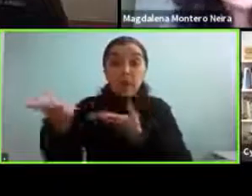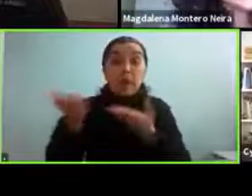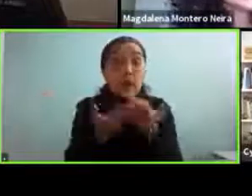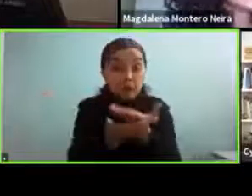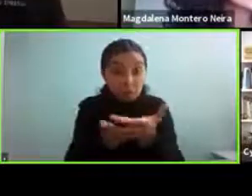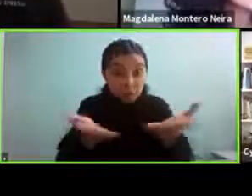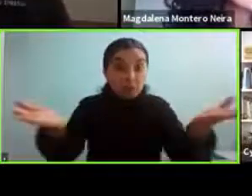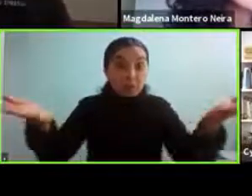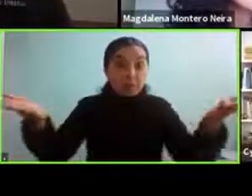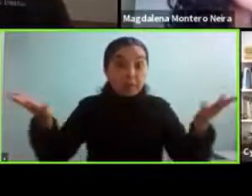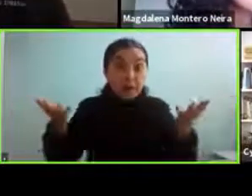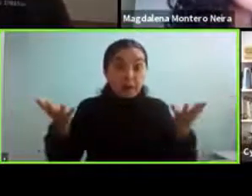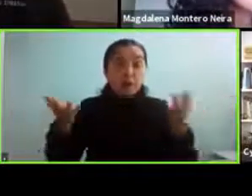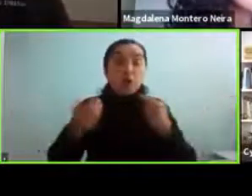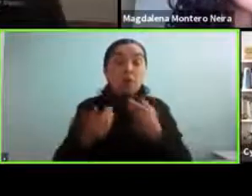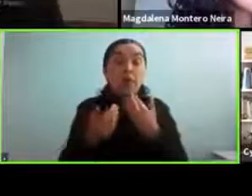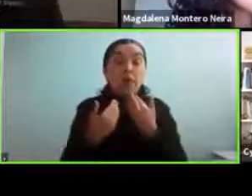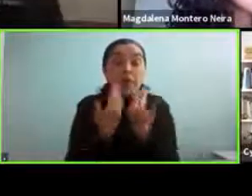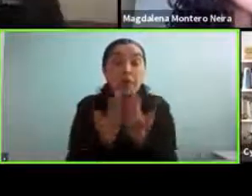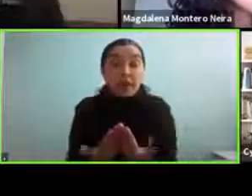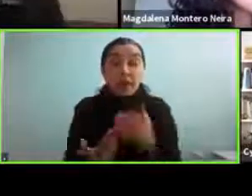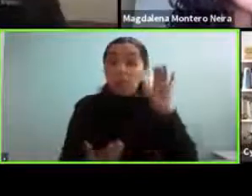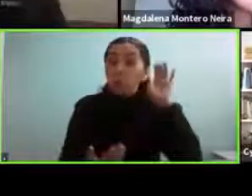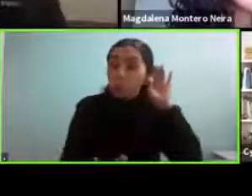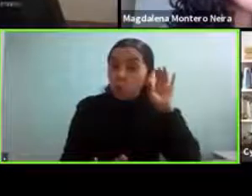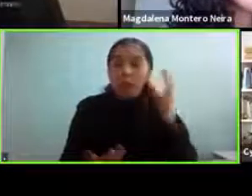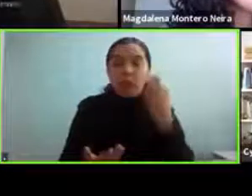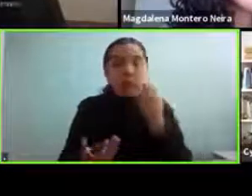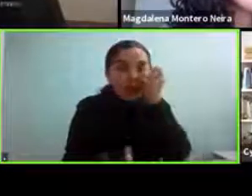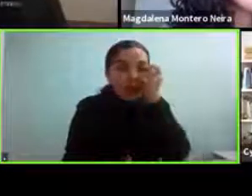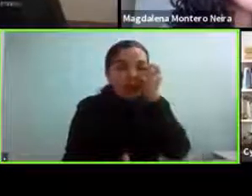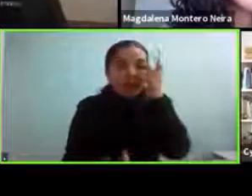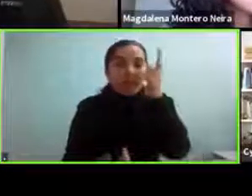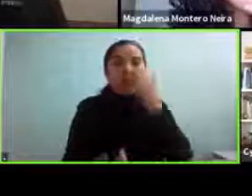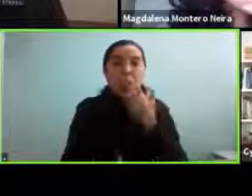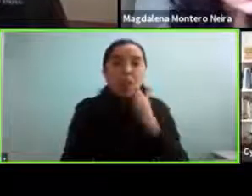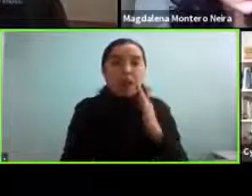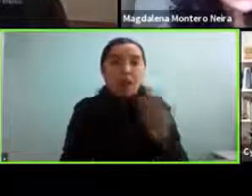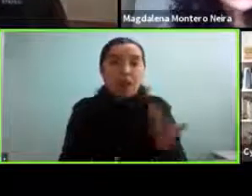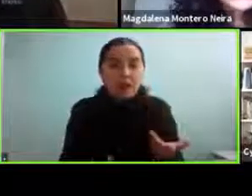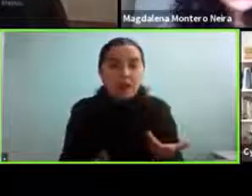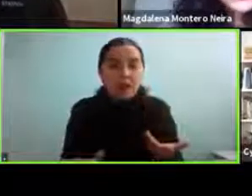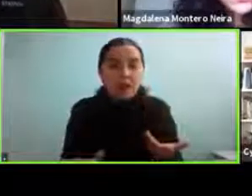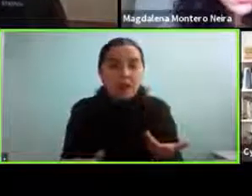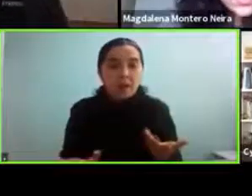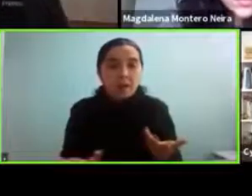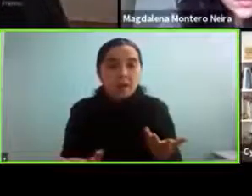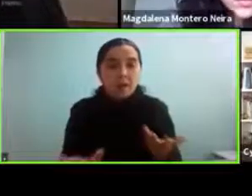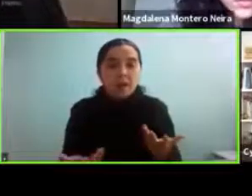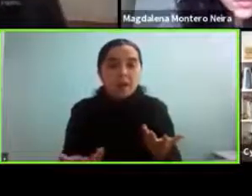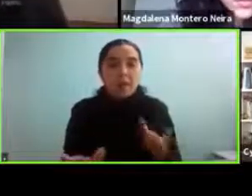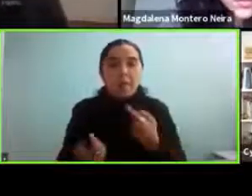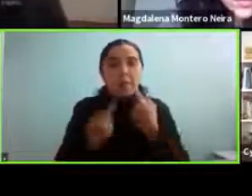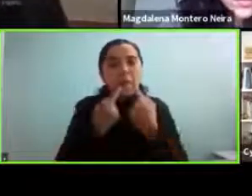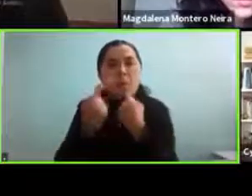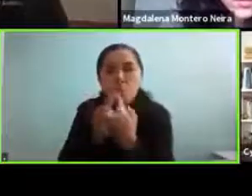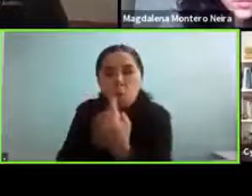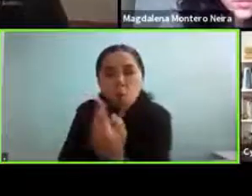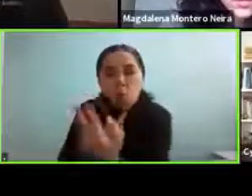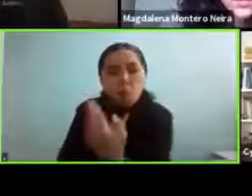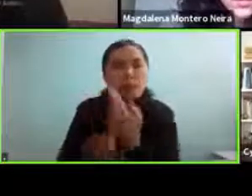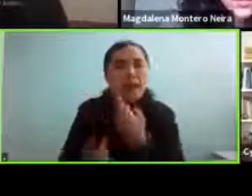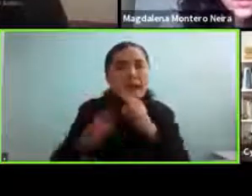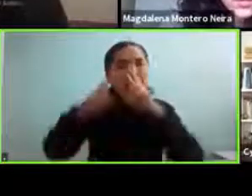digamos o sea escucharlas y comprenderlas mejor consultarlas como comentaba también Martín en investigación hacer las partes